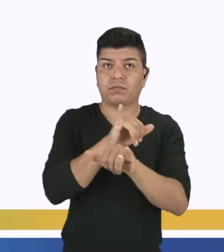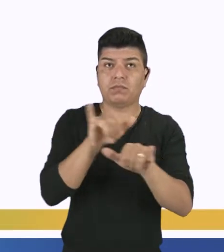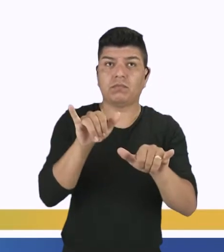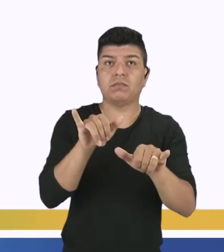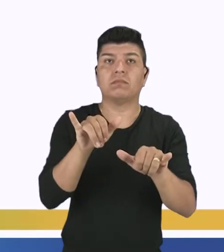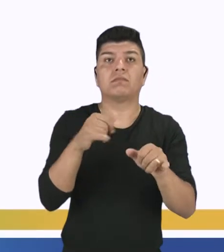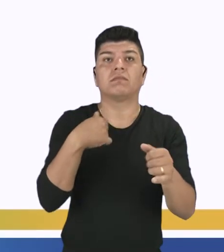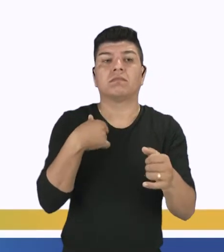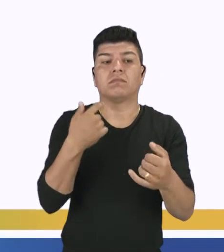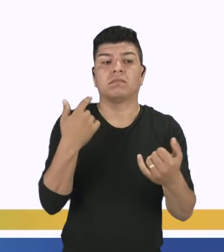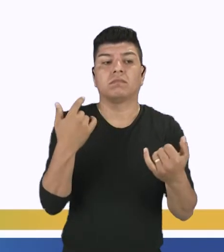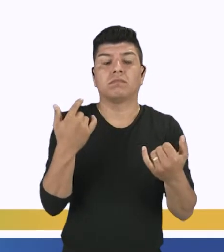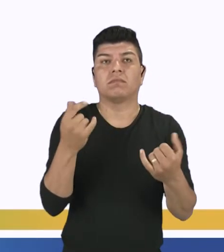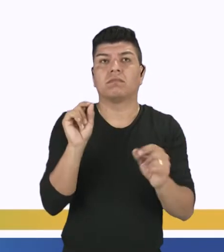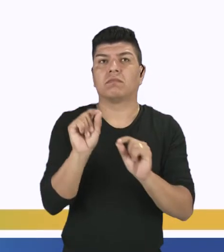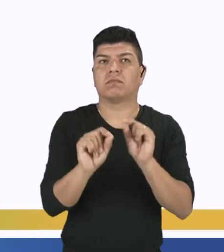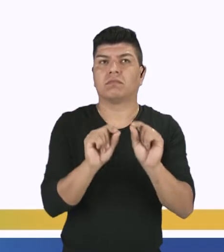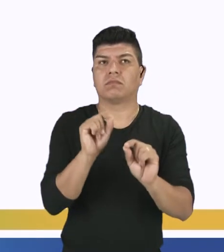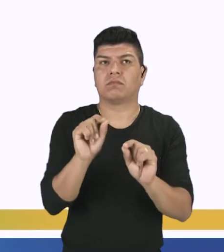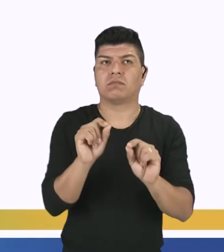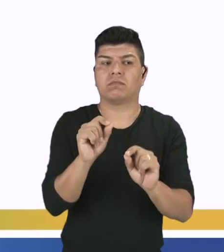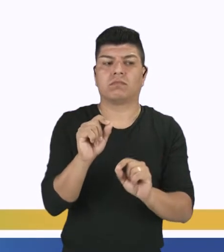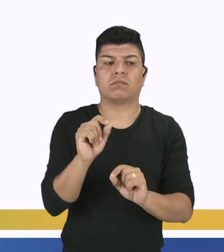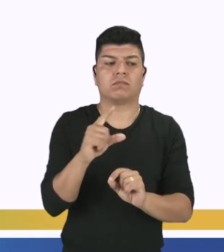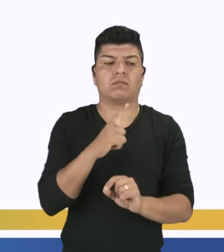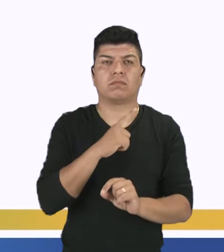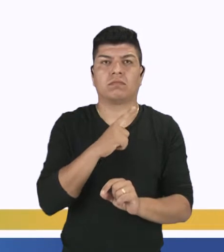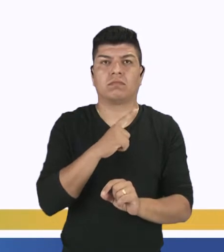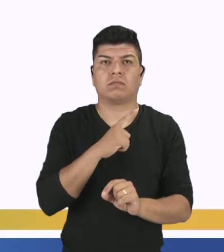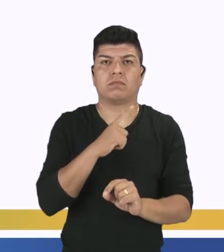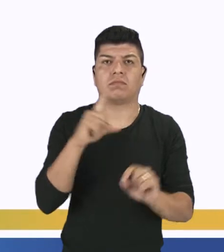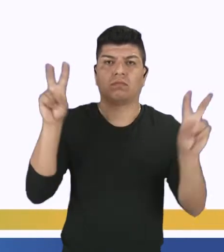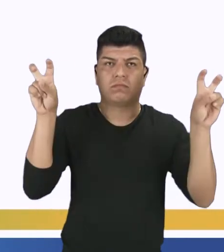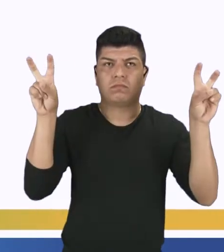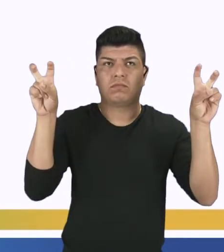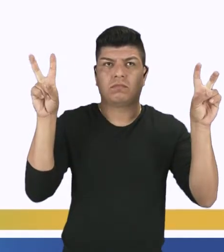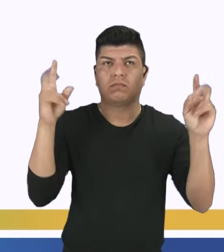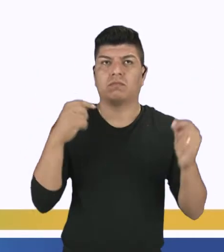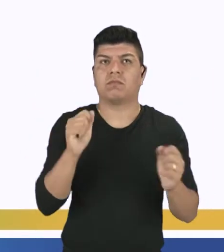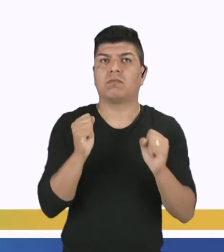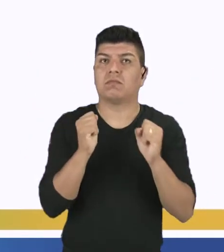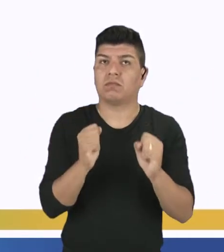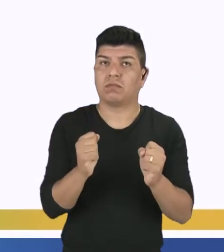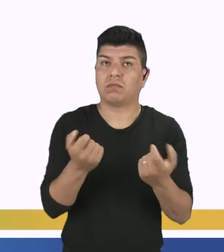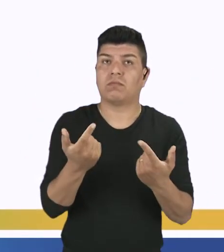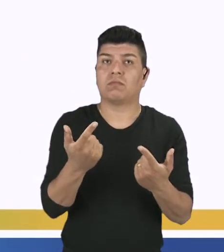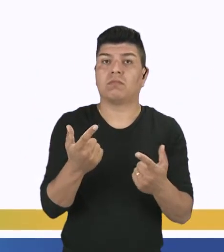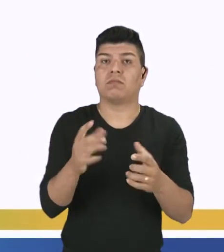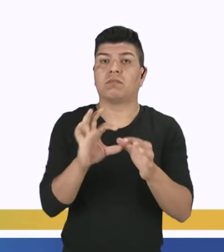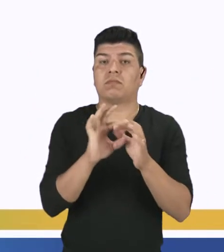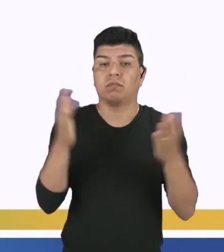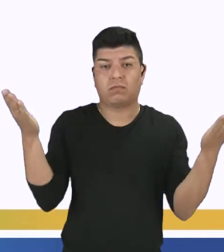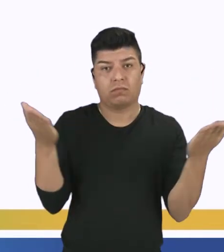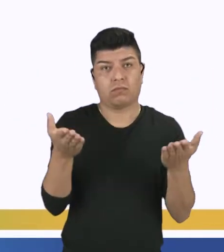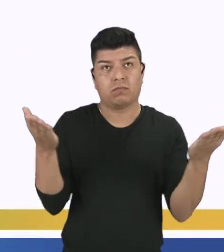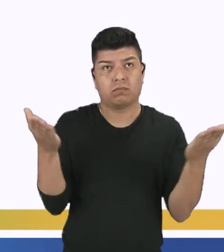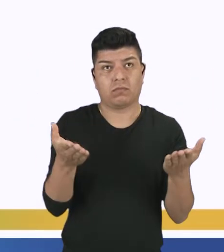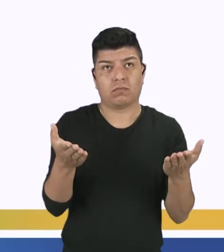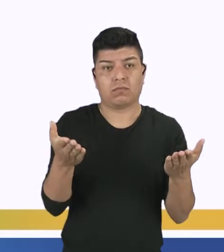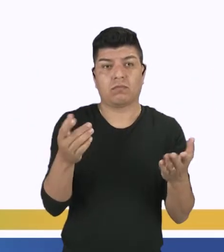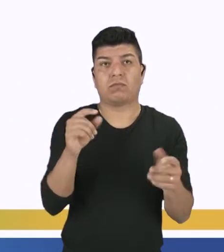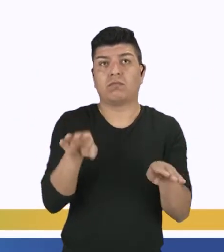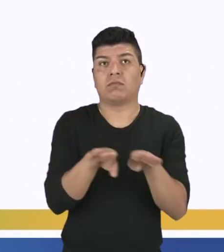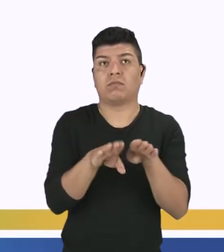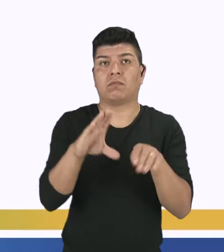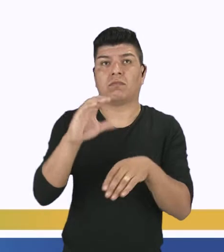similitudes con esta, debido a que sus temáticas suelen ser sobre problemas de la actualidad. En cambio,